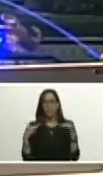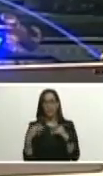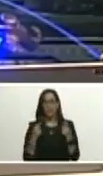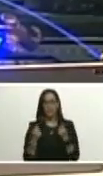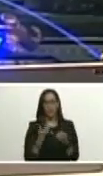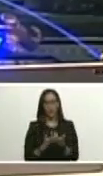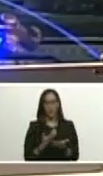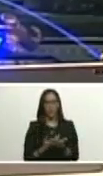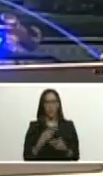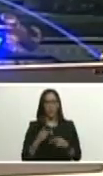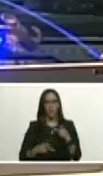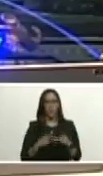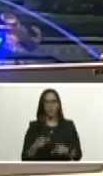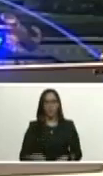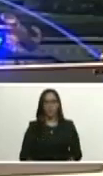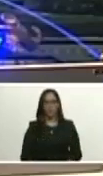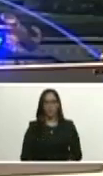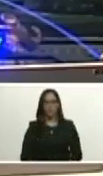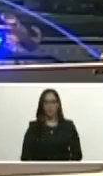recrudeció